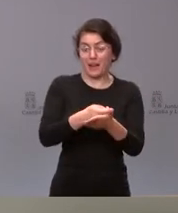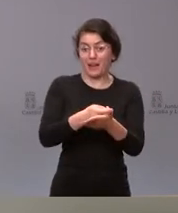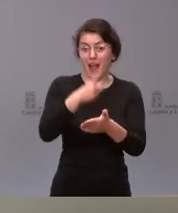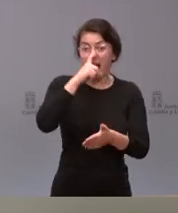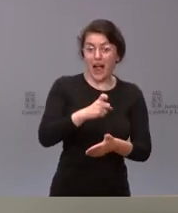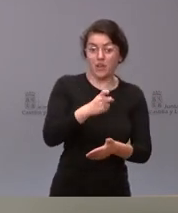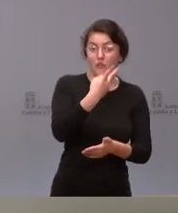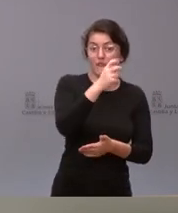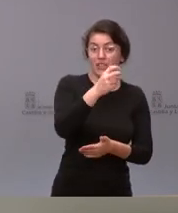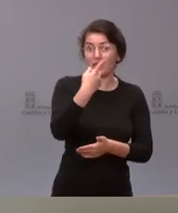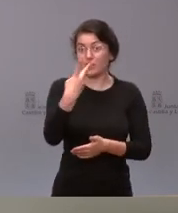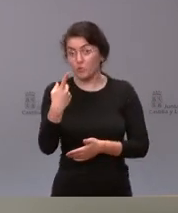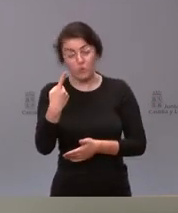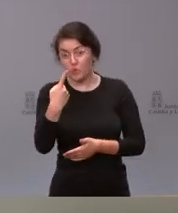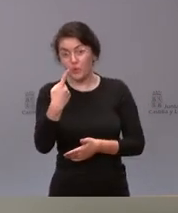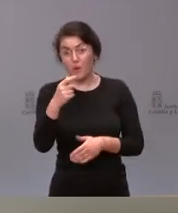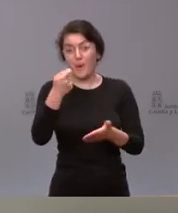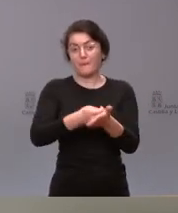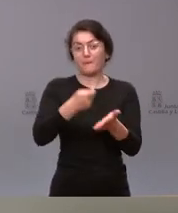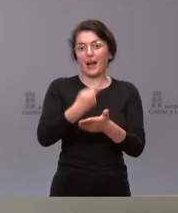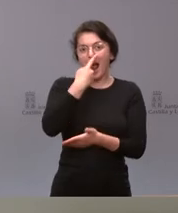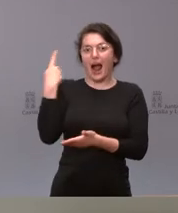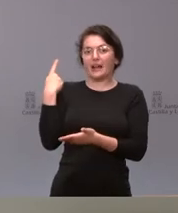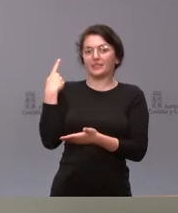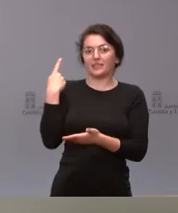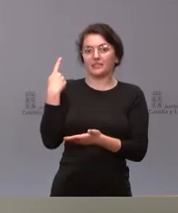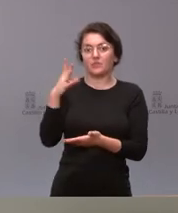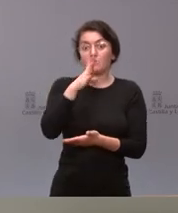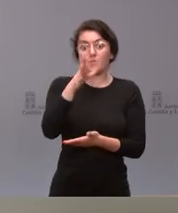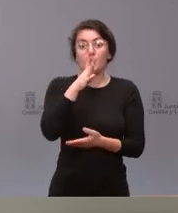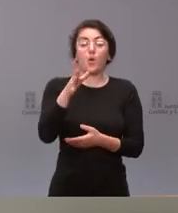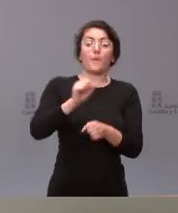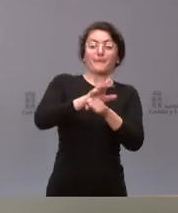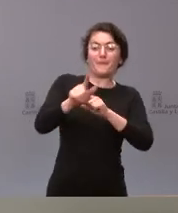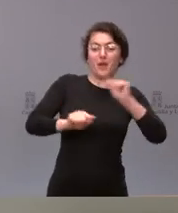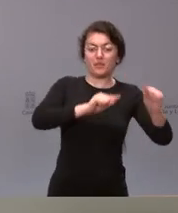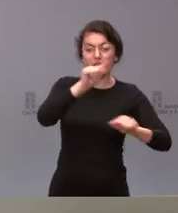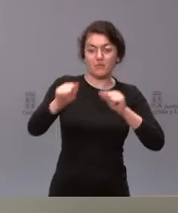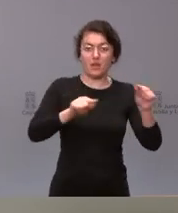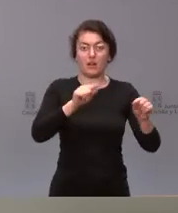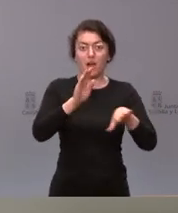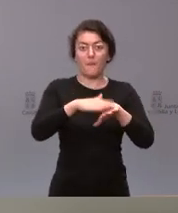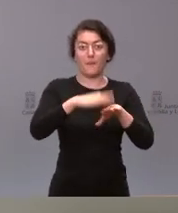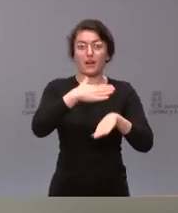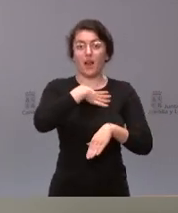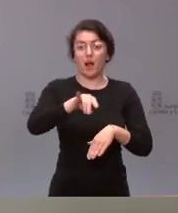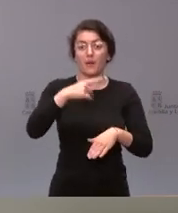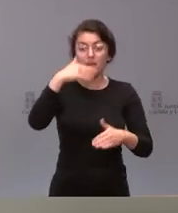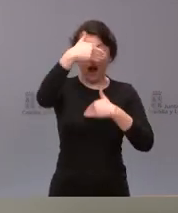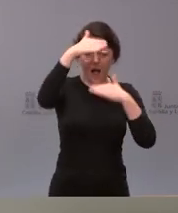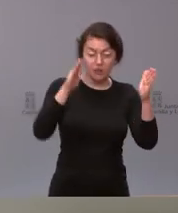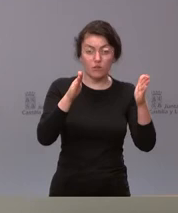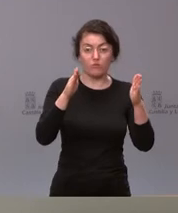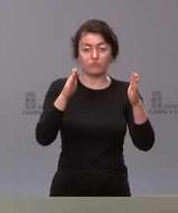de la cuestión relacionada con los problemas de la pandemia y con la atención a las personas que tenían algún tipo de dependencia